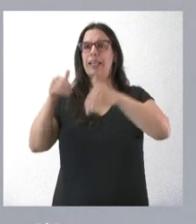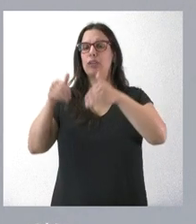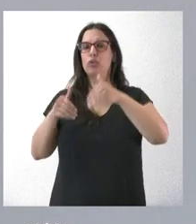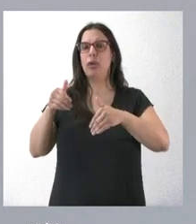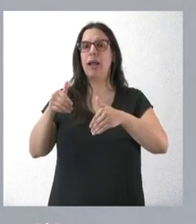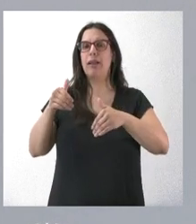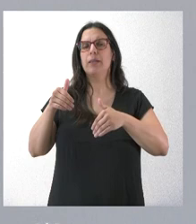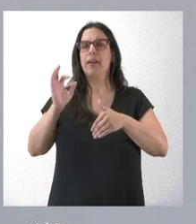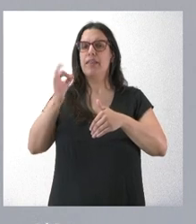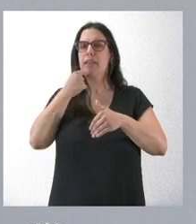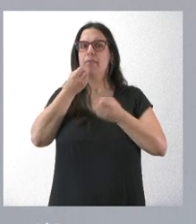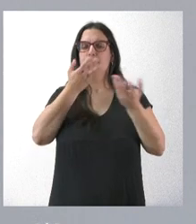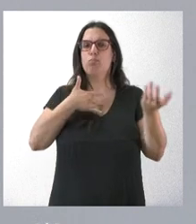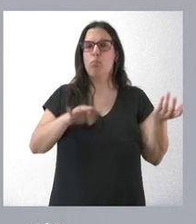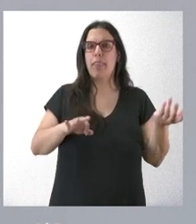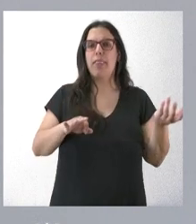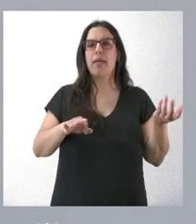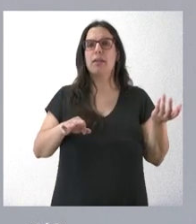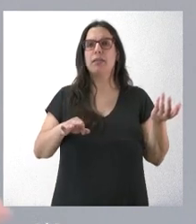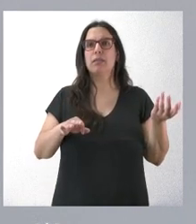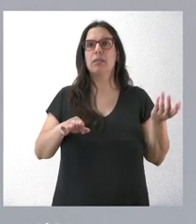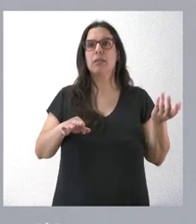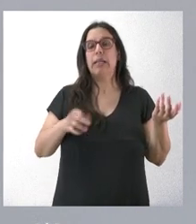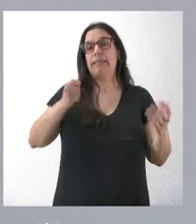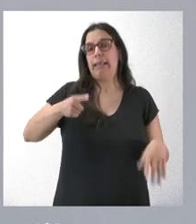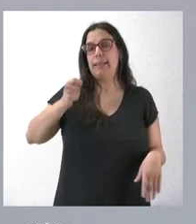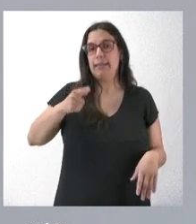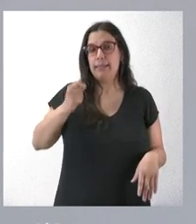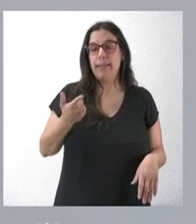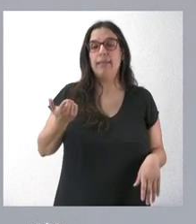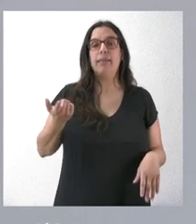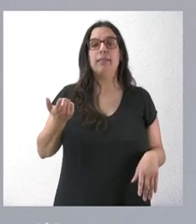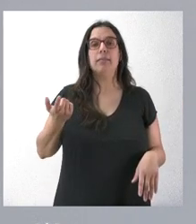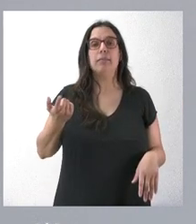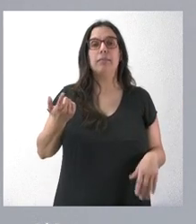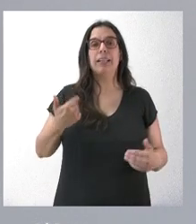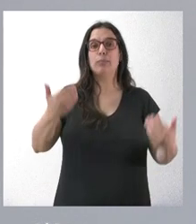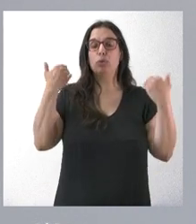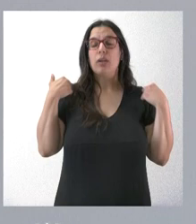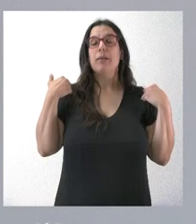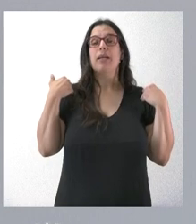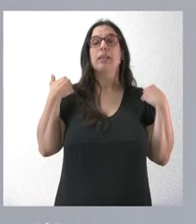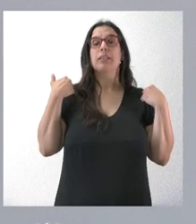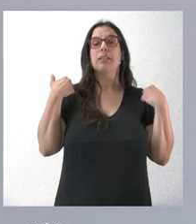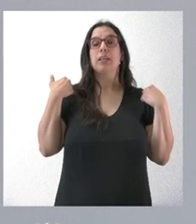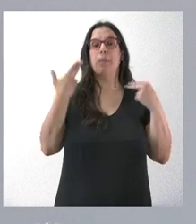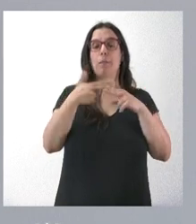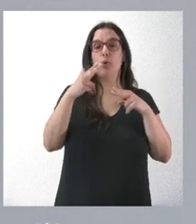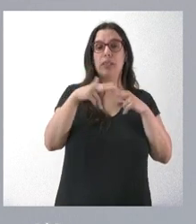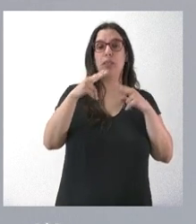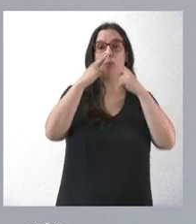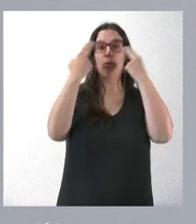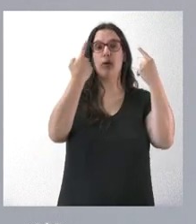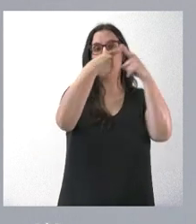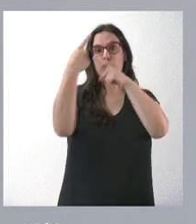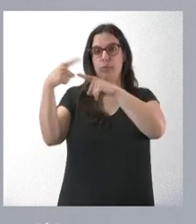posible y que ven ustedes que es de común uso por parte de diferentes responsables públicos de varias instituciones. A mí lo